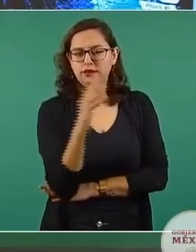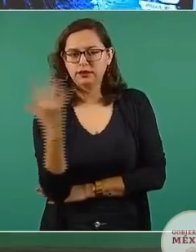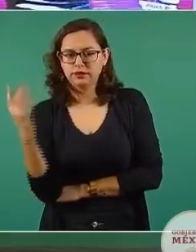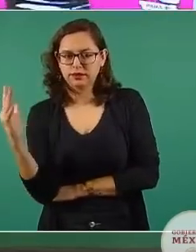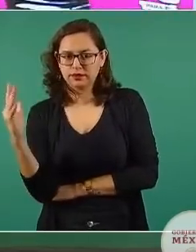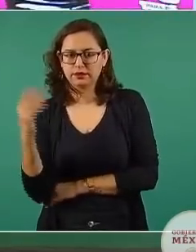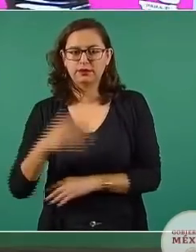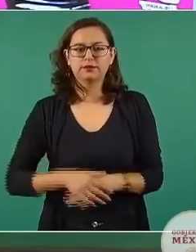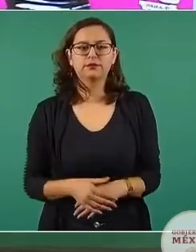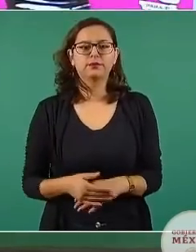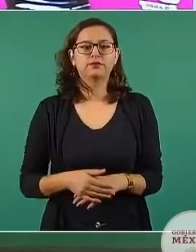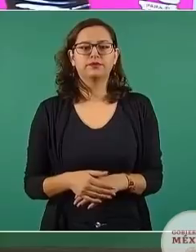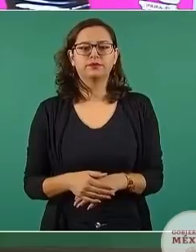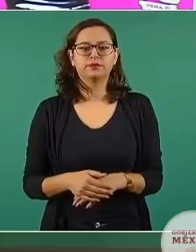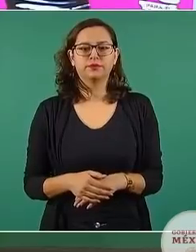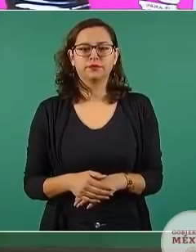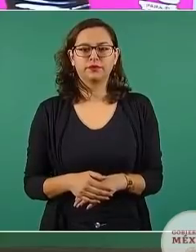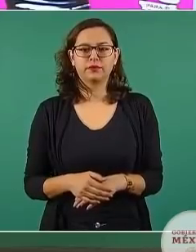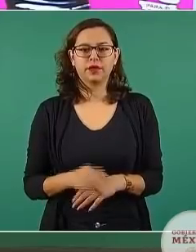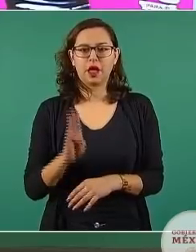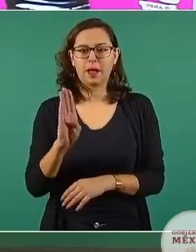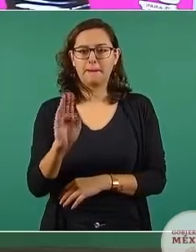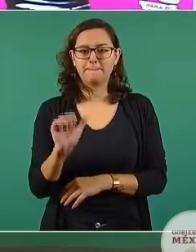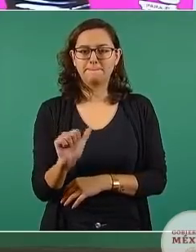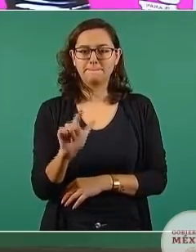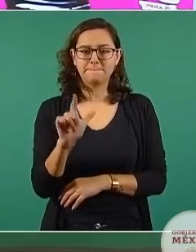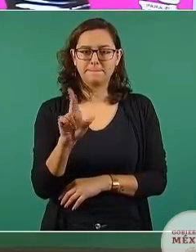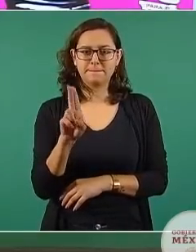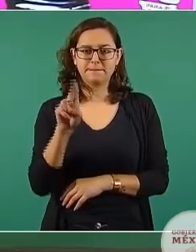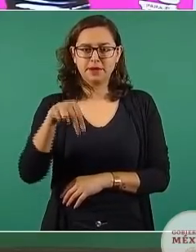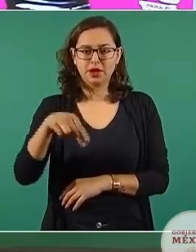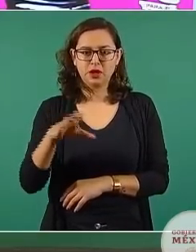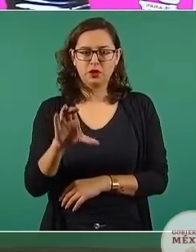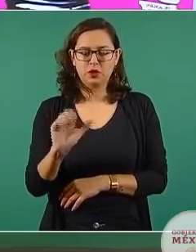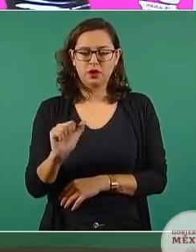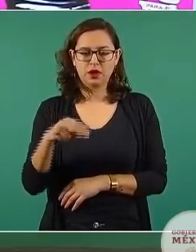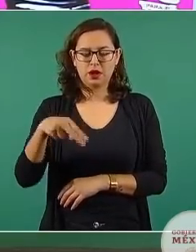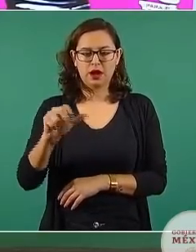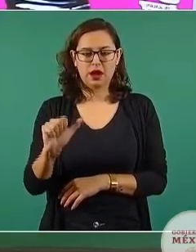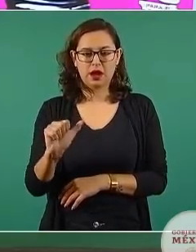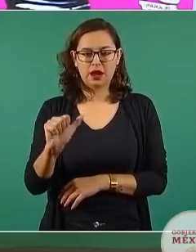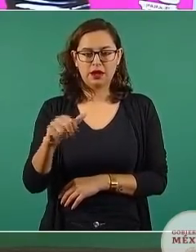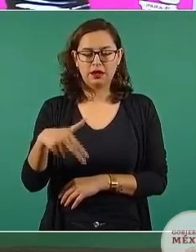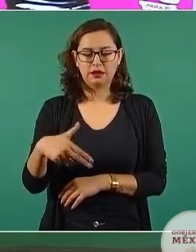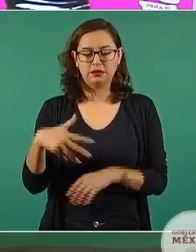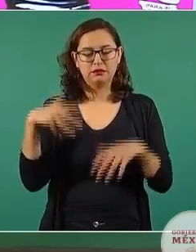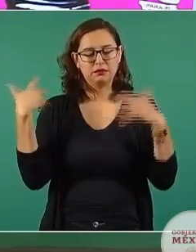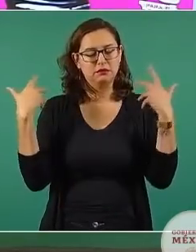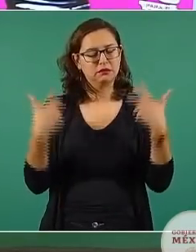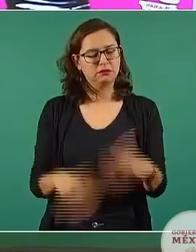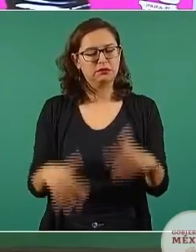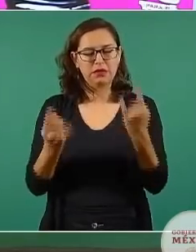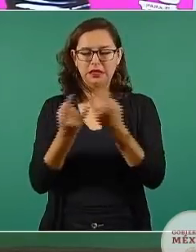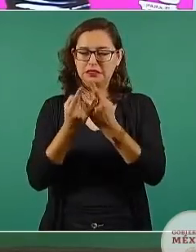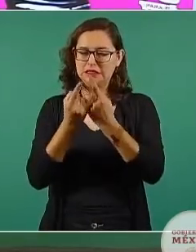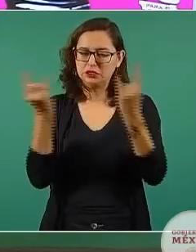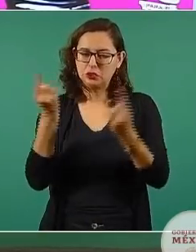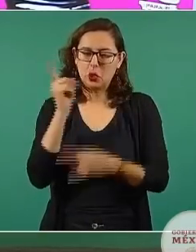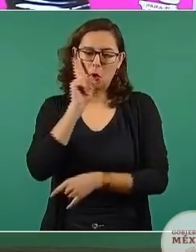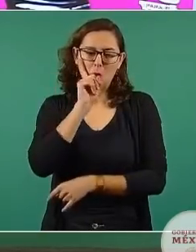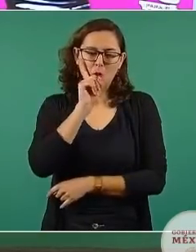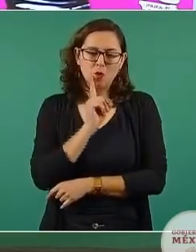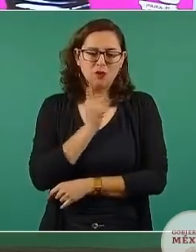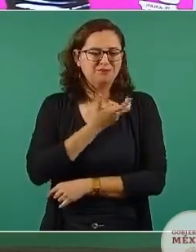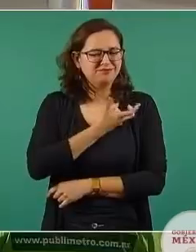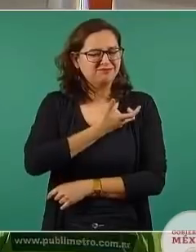Castellanos, que es la crónica más desgarrada del mundo de la mujer en esos territorios